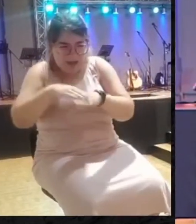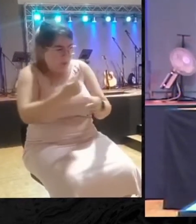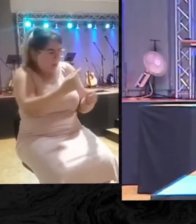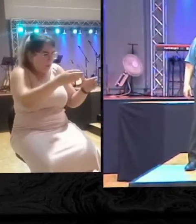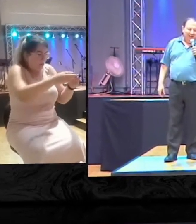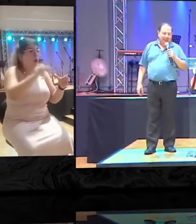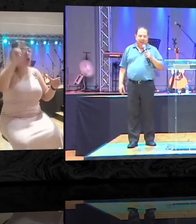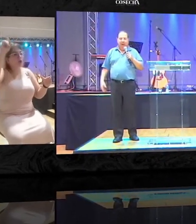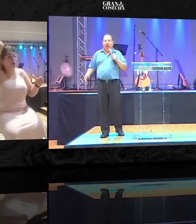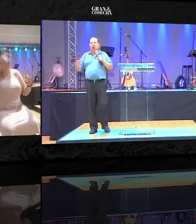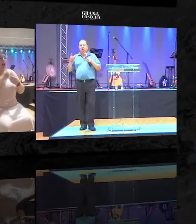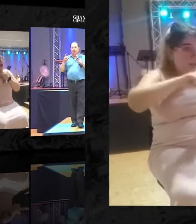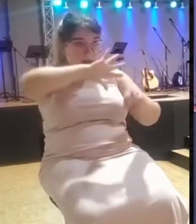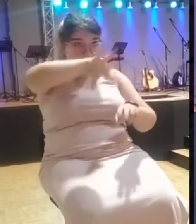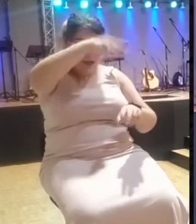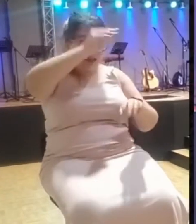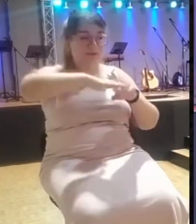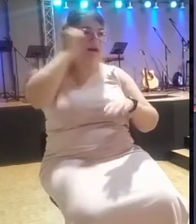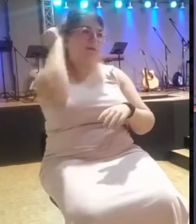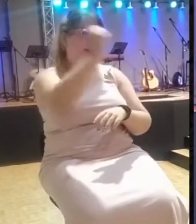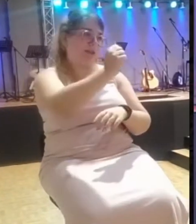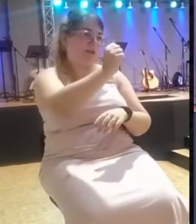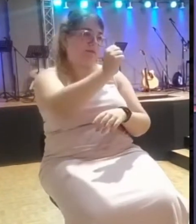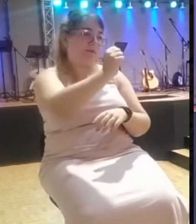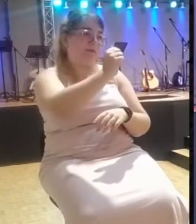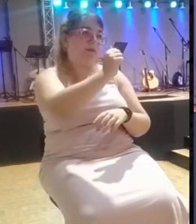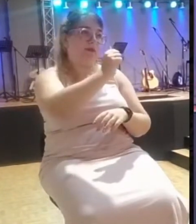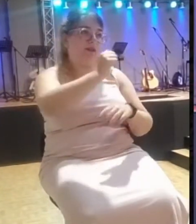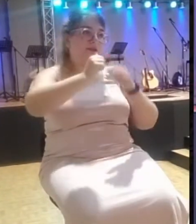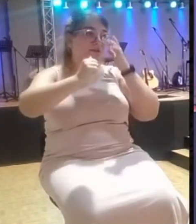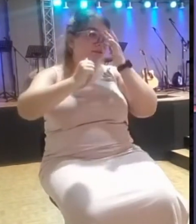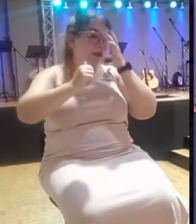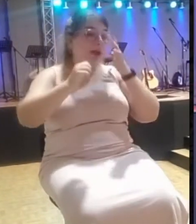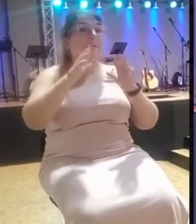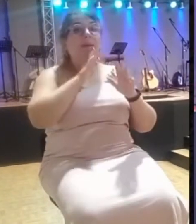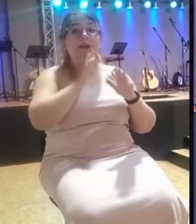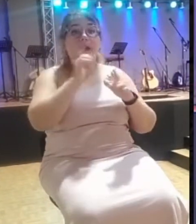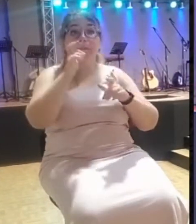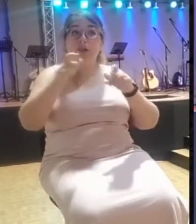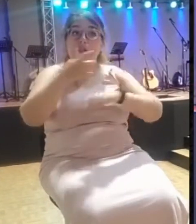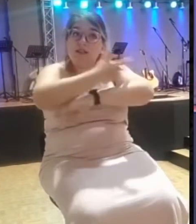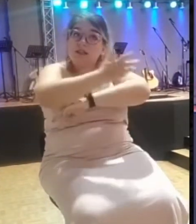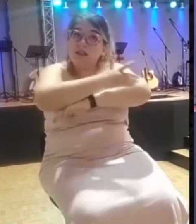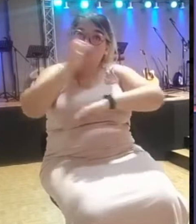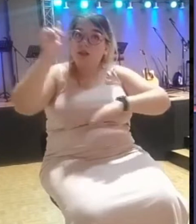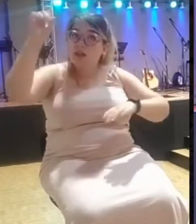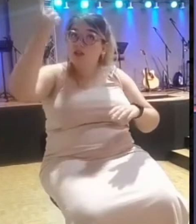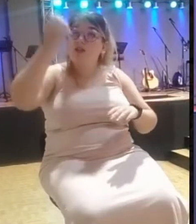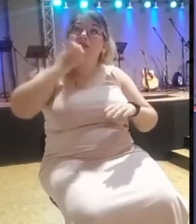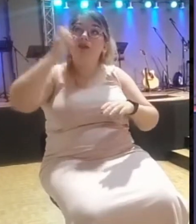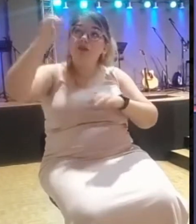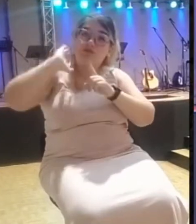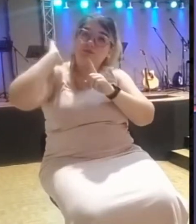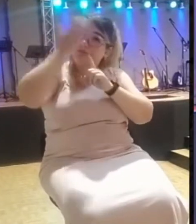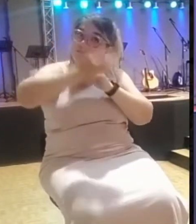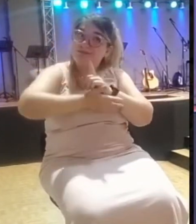Aleluya. Pero a los siervos de Dios, cuando Dios los protege, no hay quien los toque. Por eso es tan fuerte, amén.